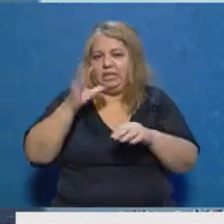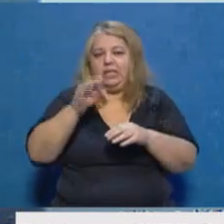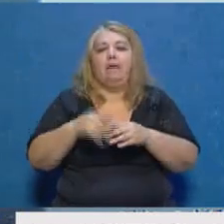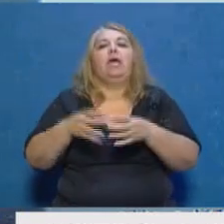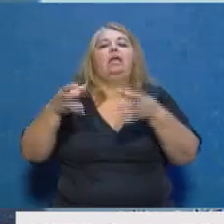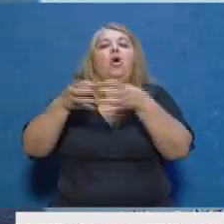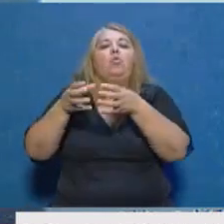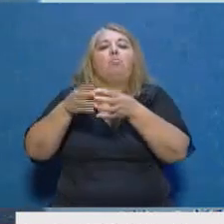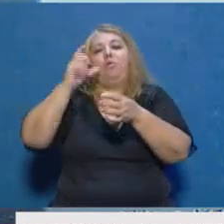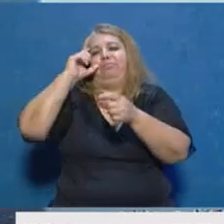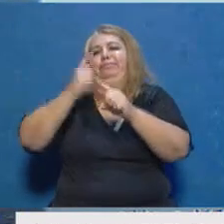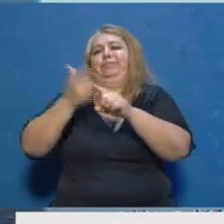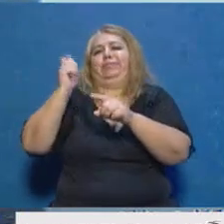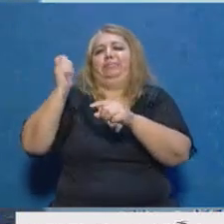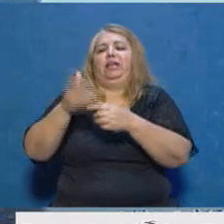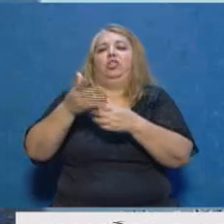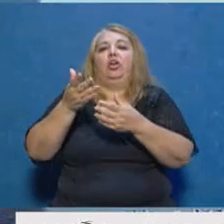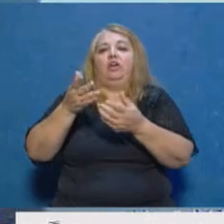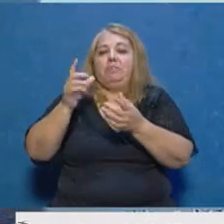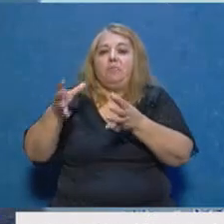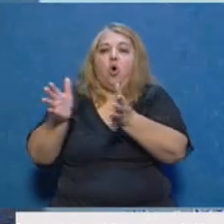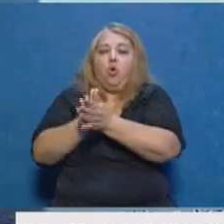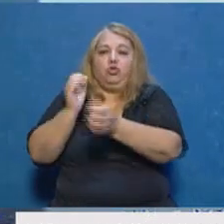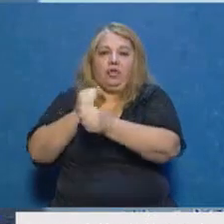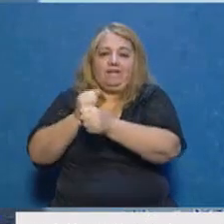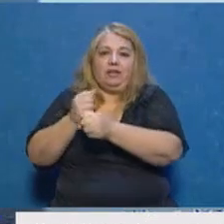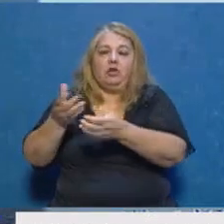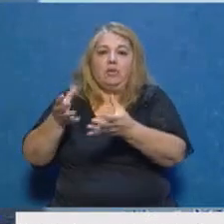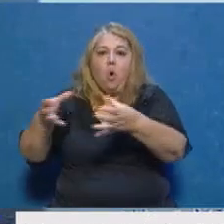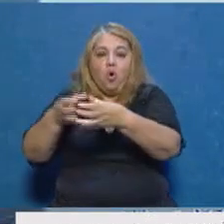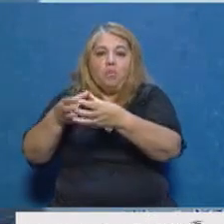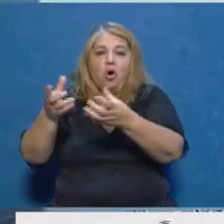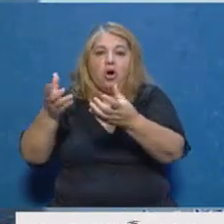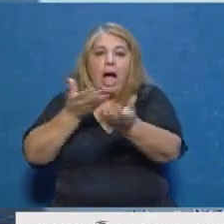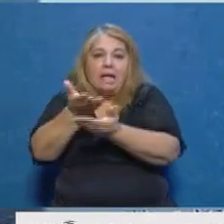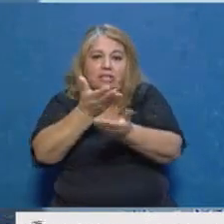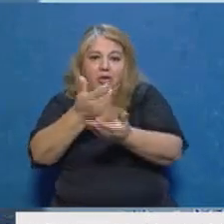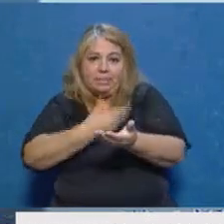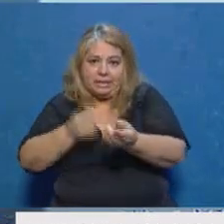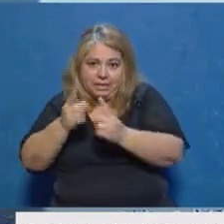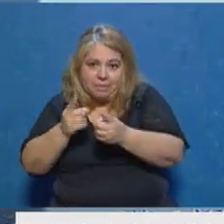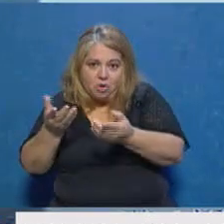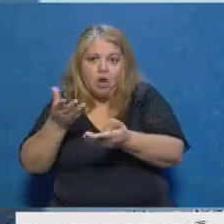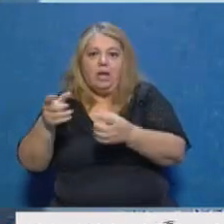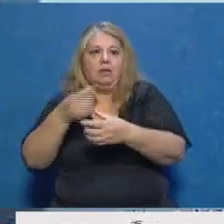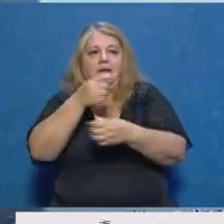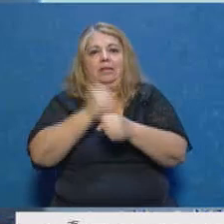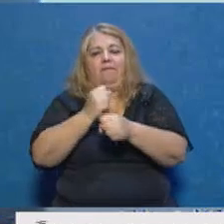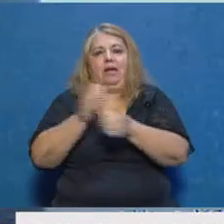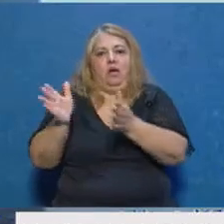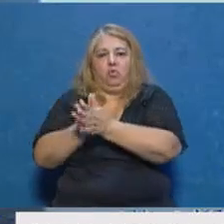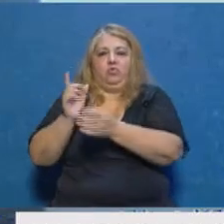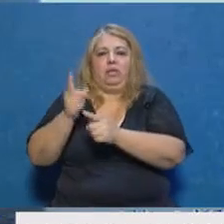estos expertos que asesoran al presidente. ¿Cómo está, Laura? Buen día, ¿cómo anda? Buen día, buen día, ¿cómo están ustedes?